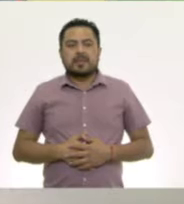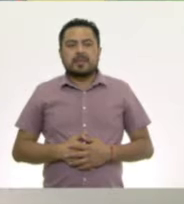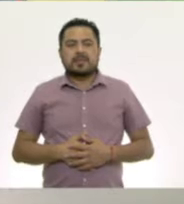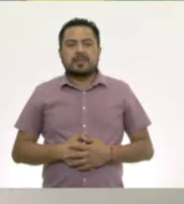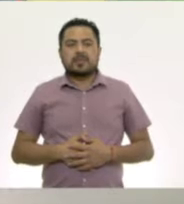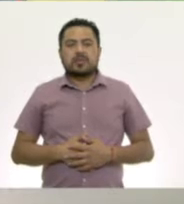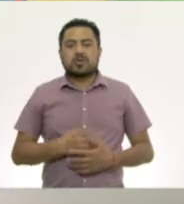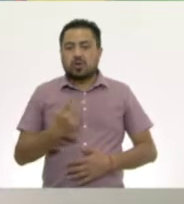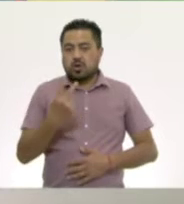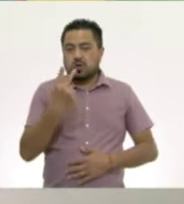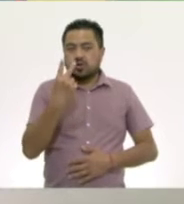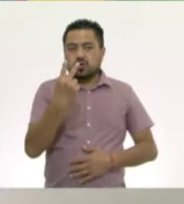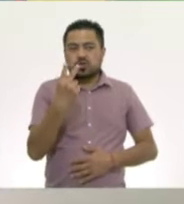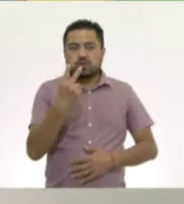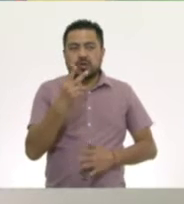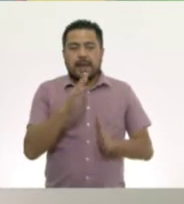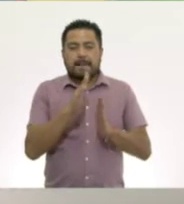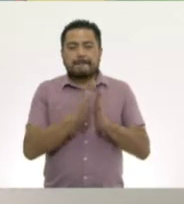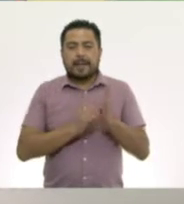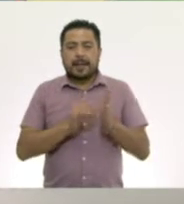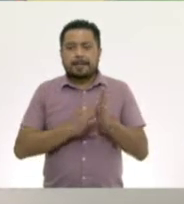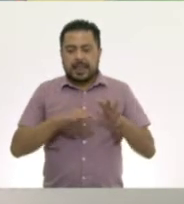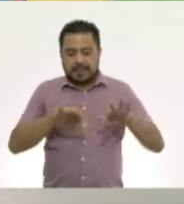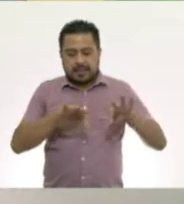Dos pedazos de papel.